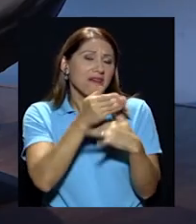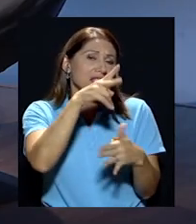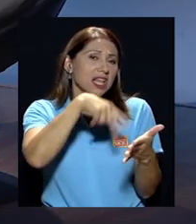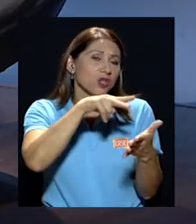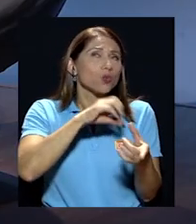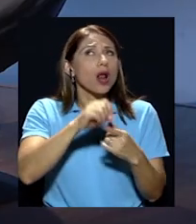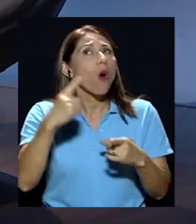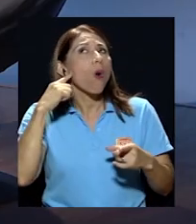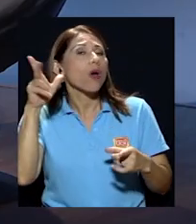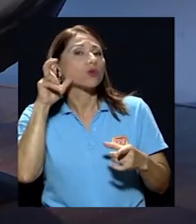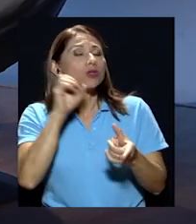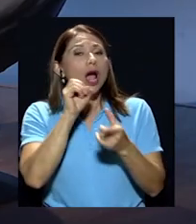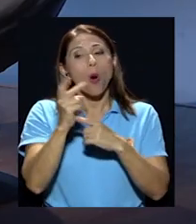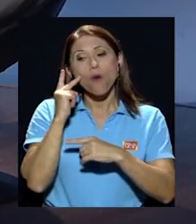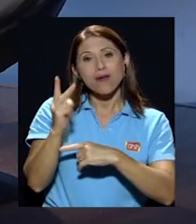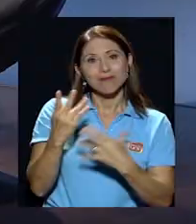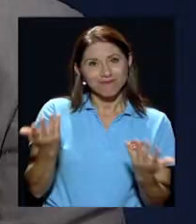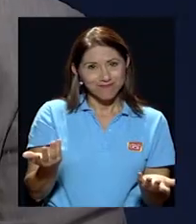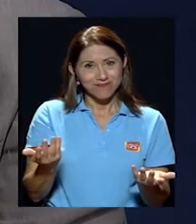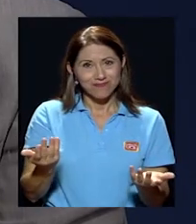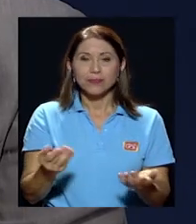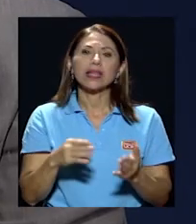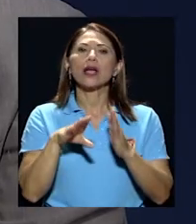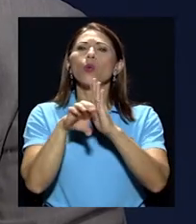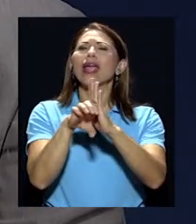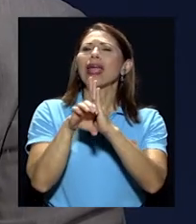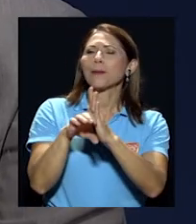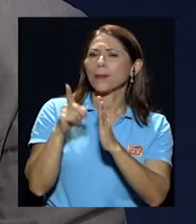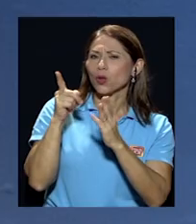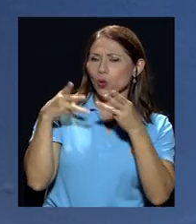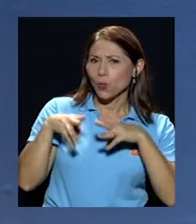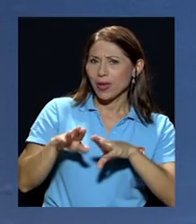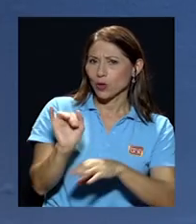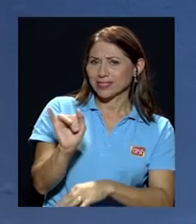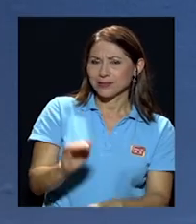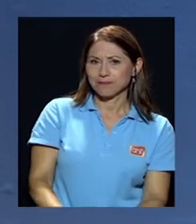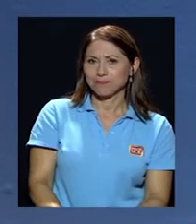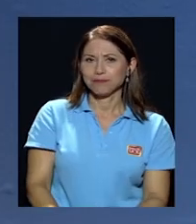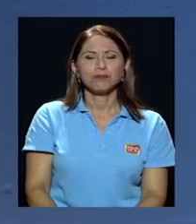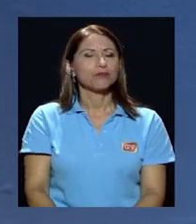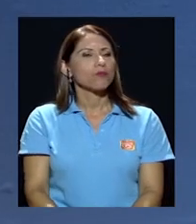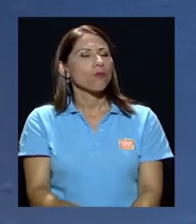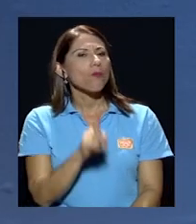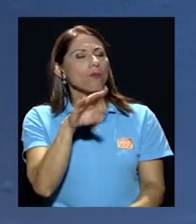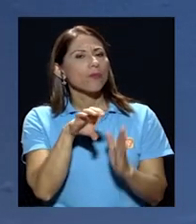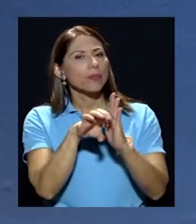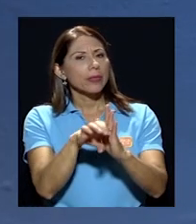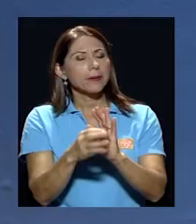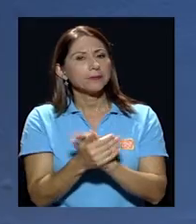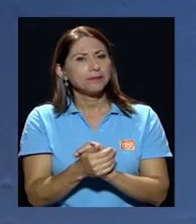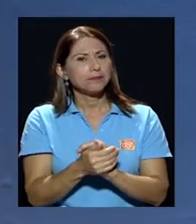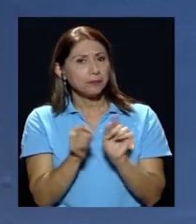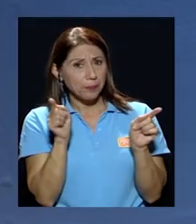lo escucha sea porque lo ve de ese medio de comunicación un ejemplo un ejemplo de ese medio a